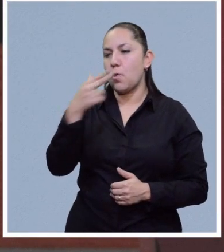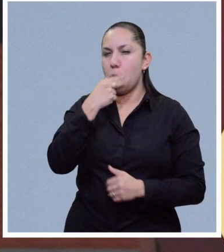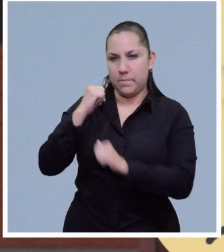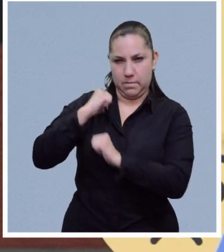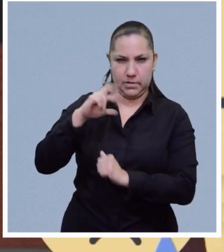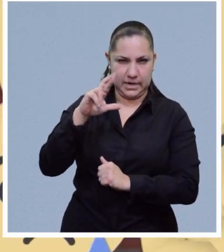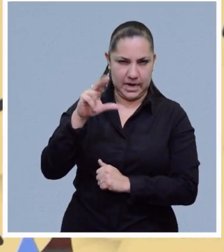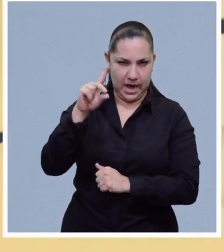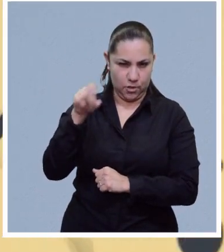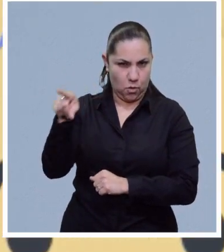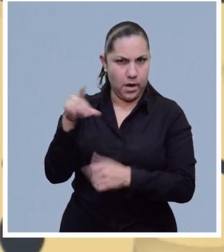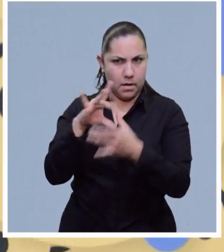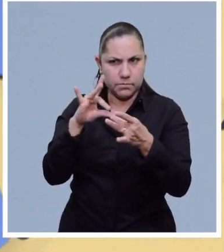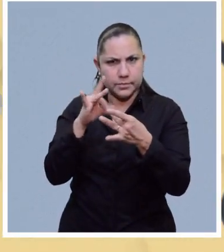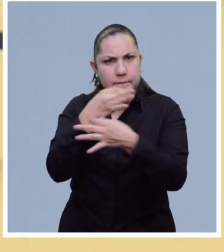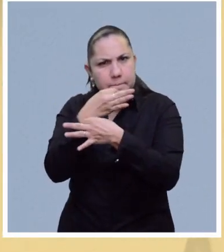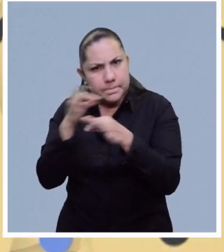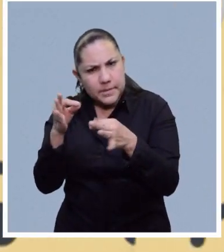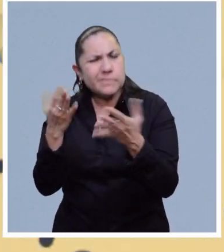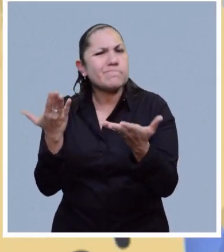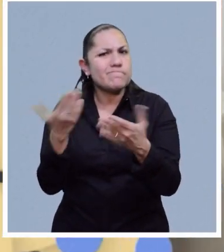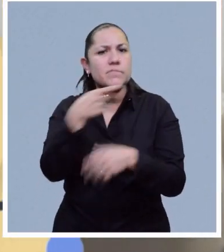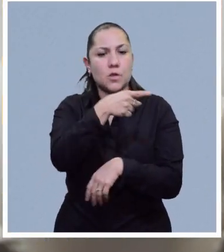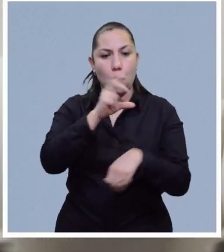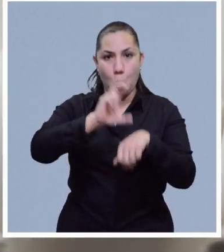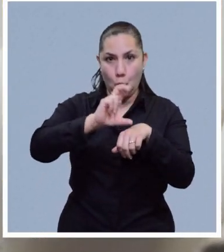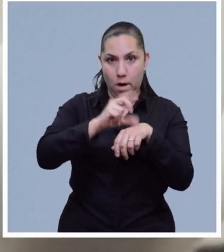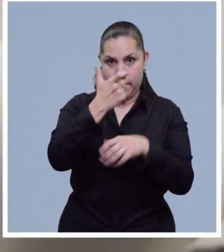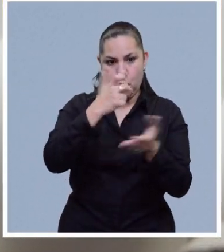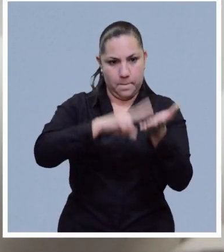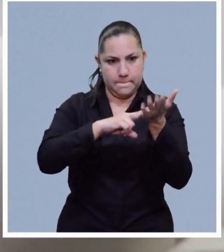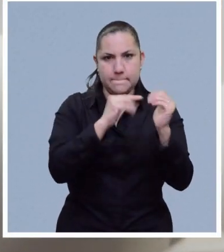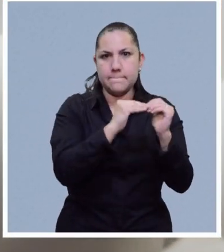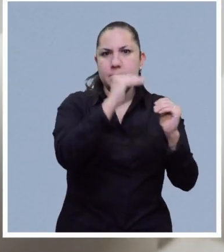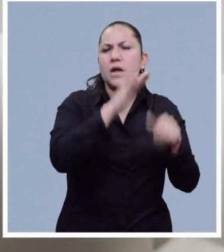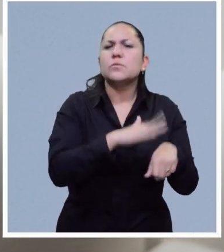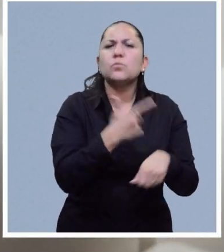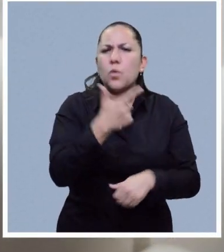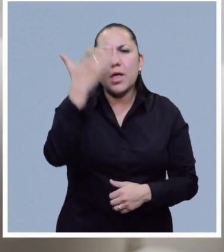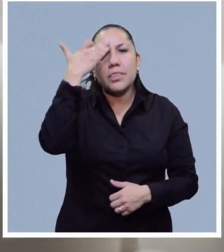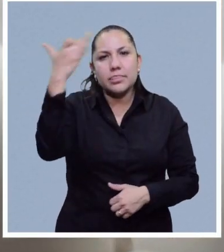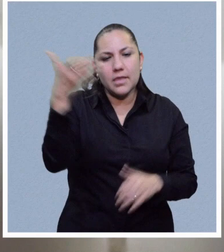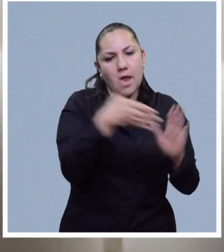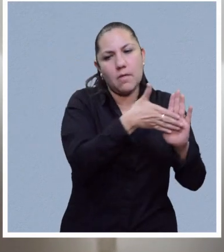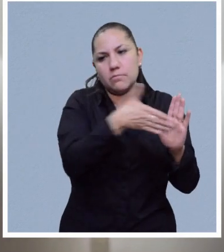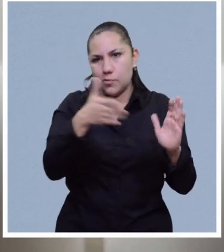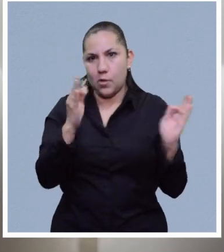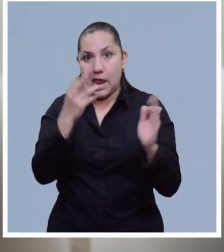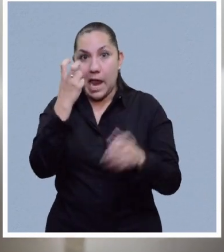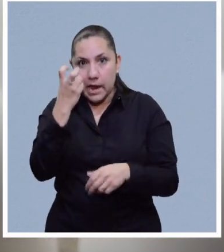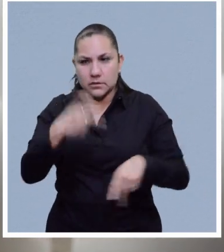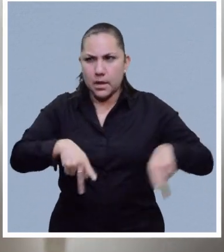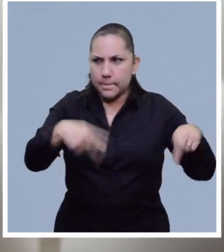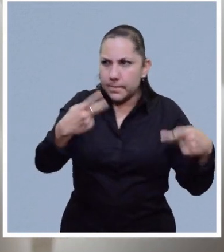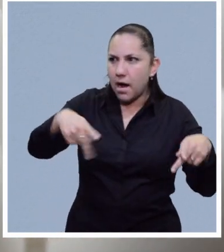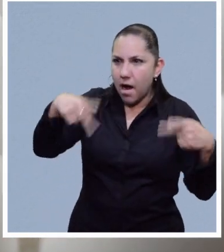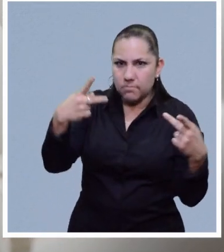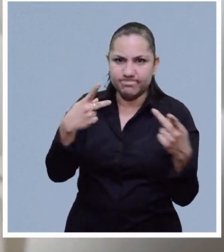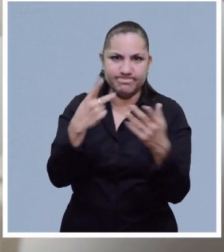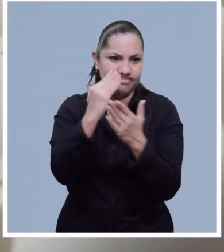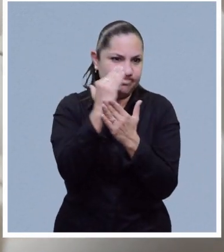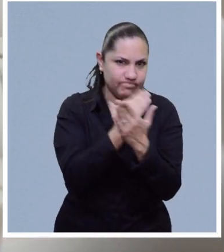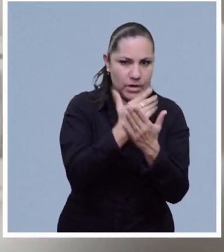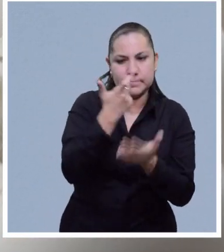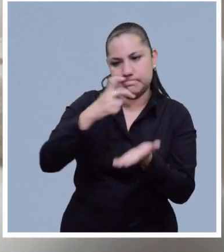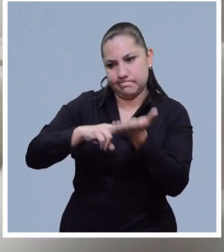Procuraduría Federal del Consumidor, declaró que el alza en el precio del huevo se debe a la temporada invernal, lo que provoca escasez en la producción.